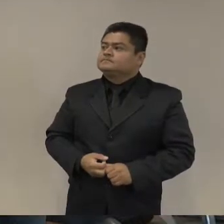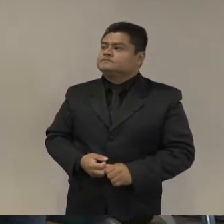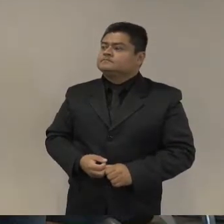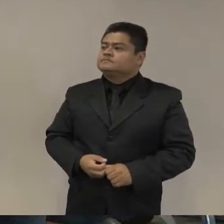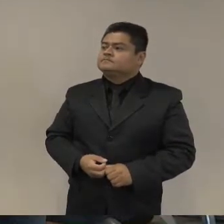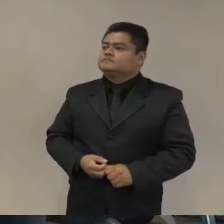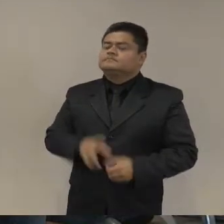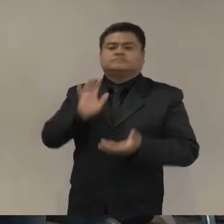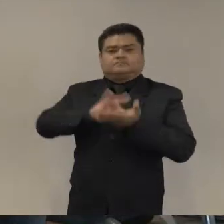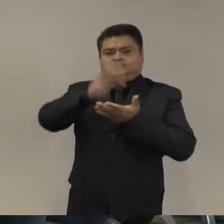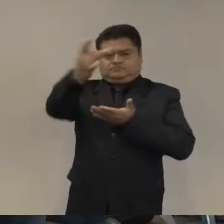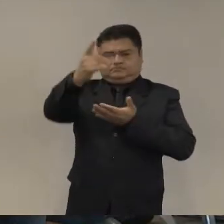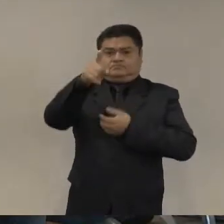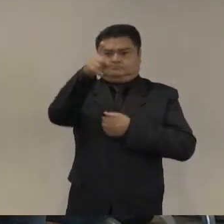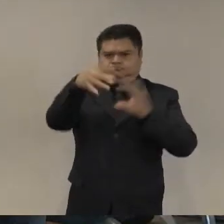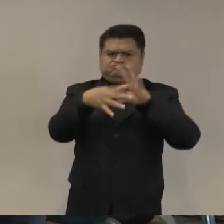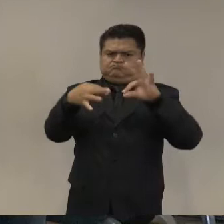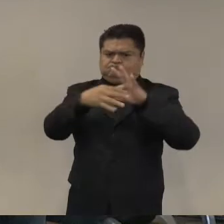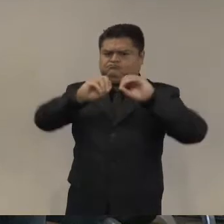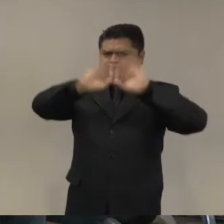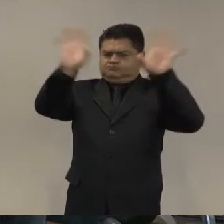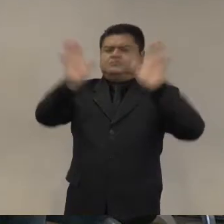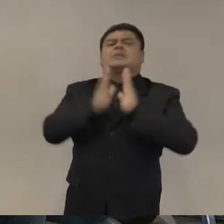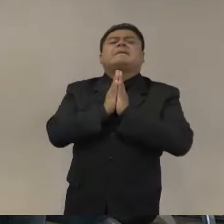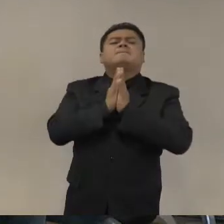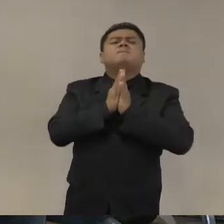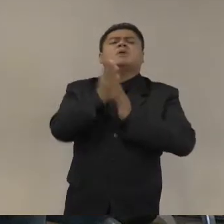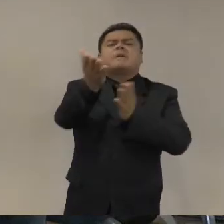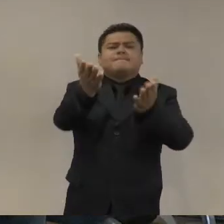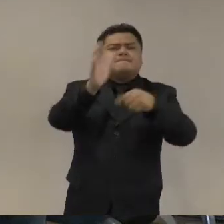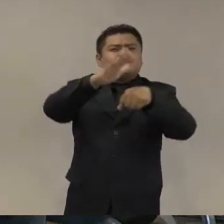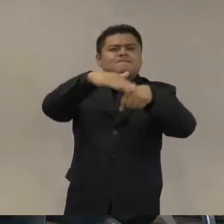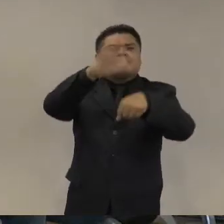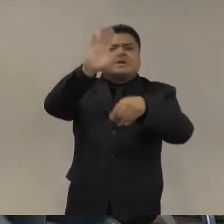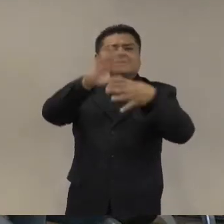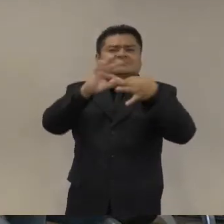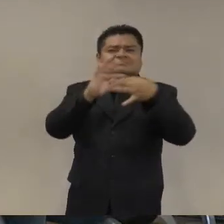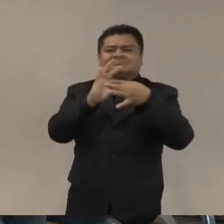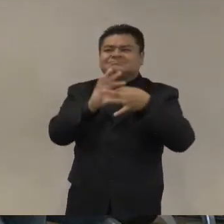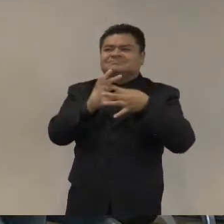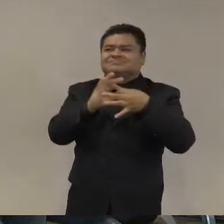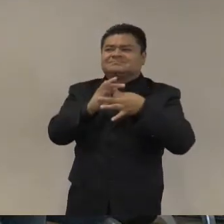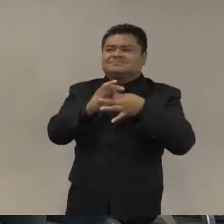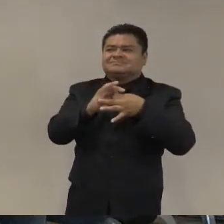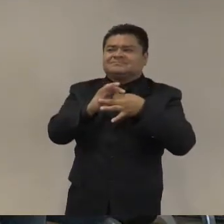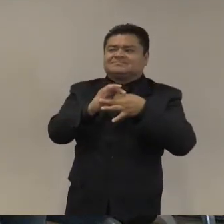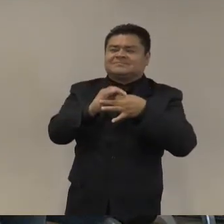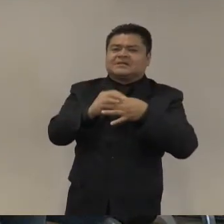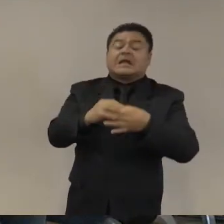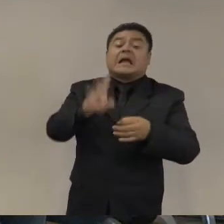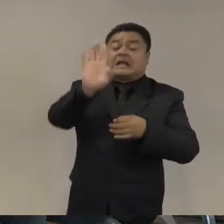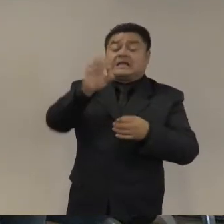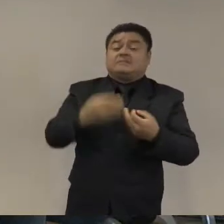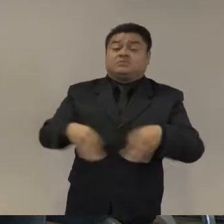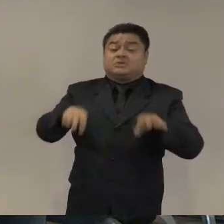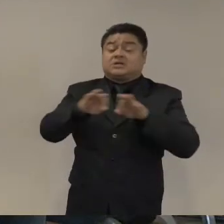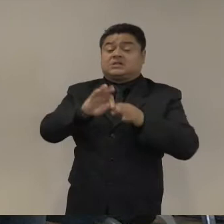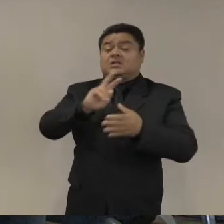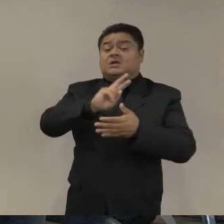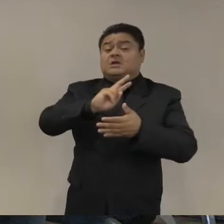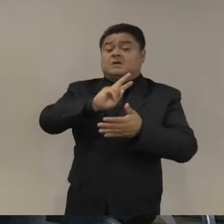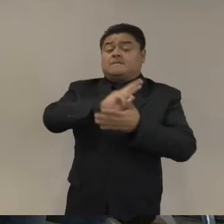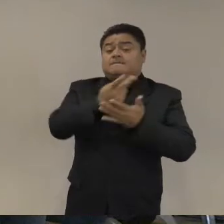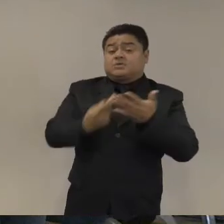gracias por la ponencia no sé si podría profundizar un poco en el papel que juega el control de armas y